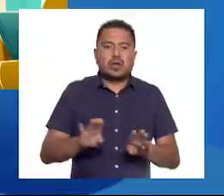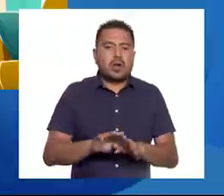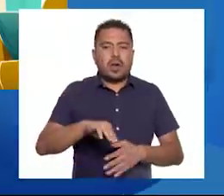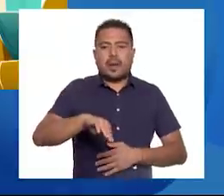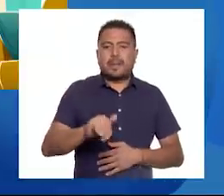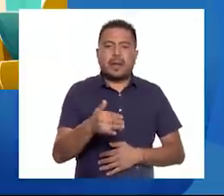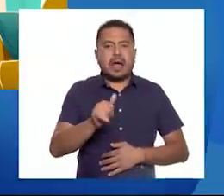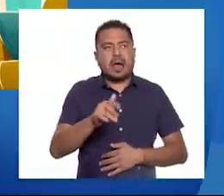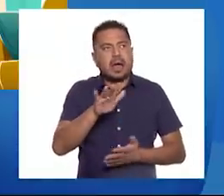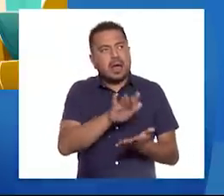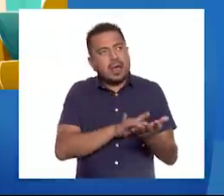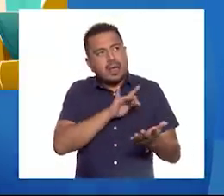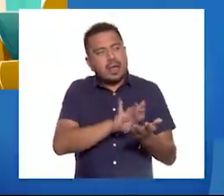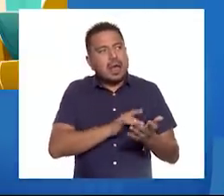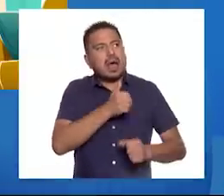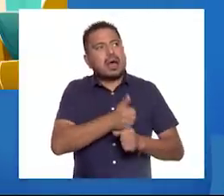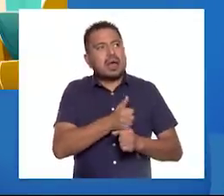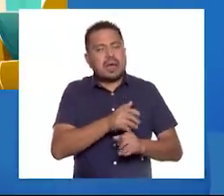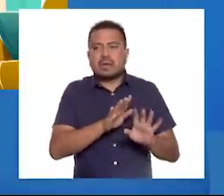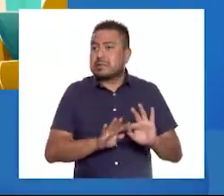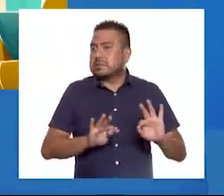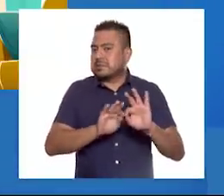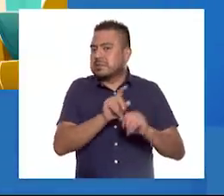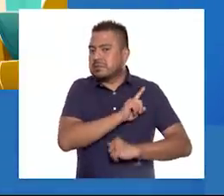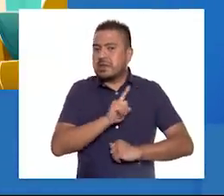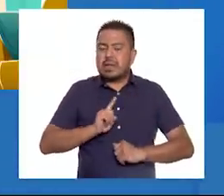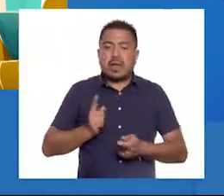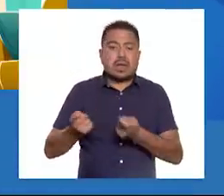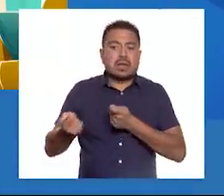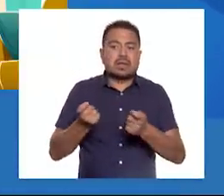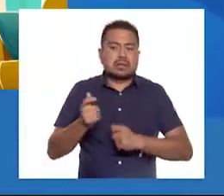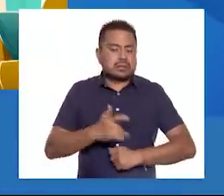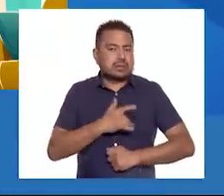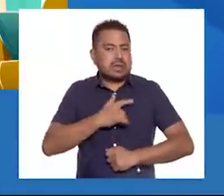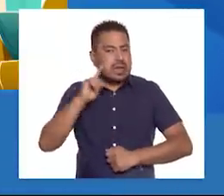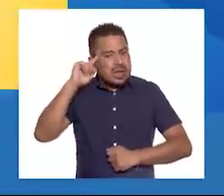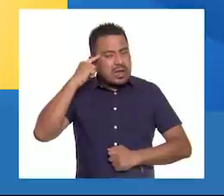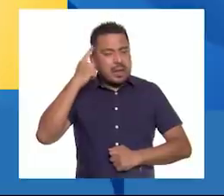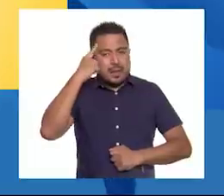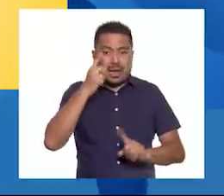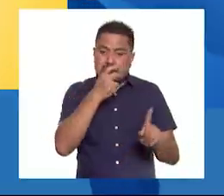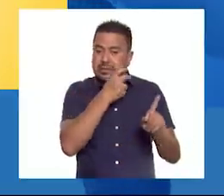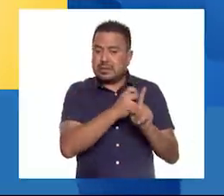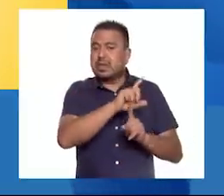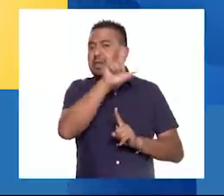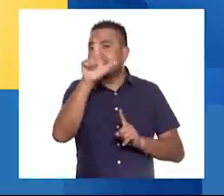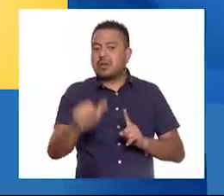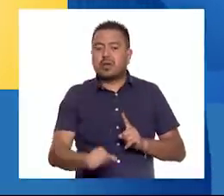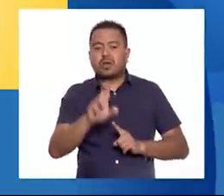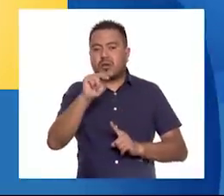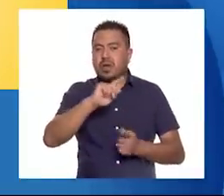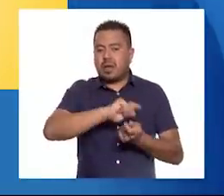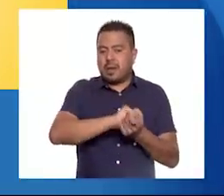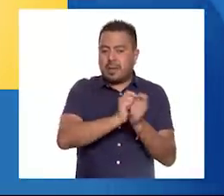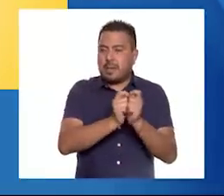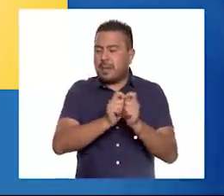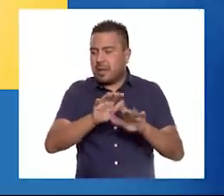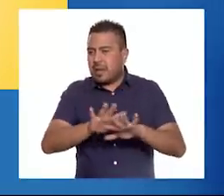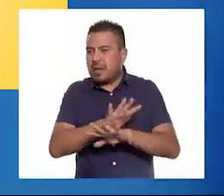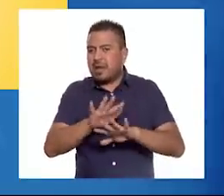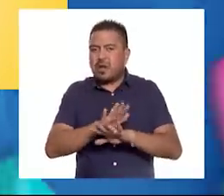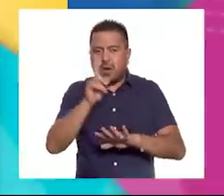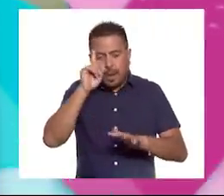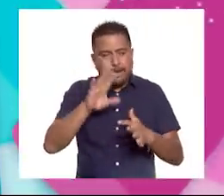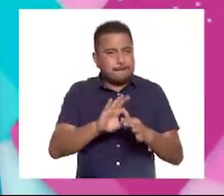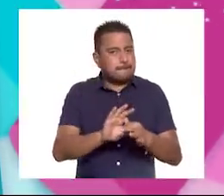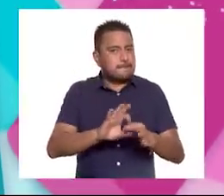aprendió de su abuelo la importancia que tiene regular el enojo para que éste no se convierta en un ataque de